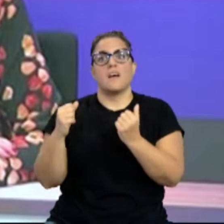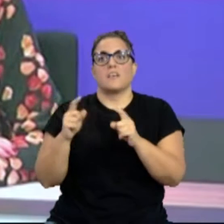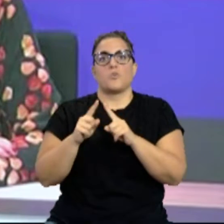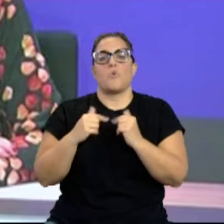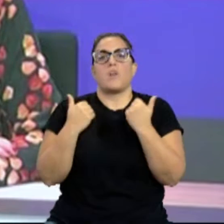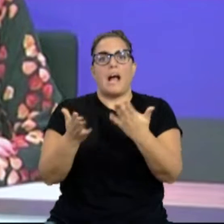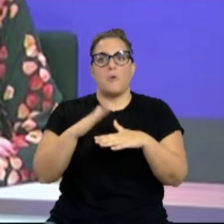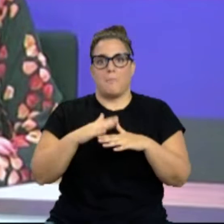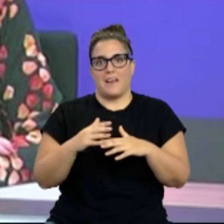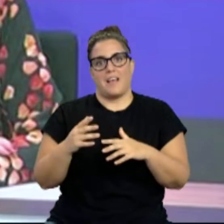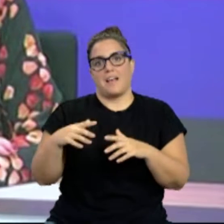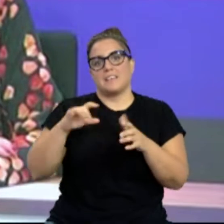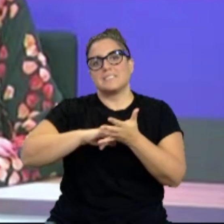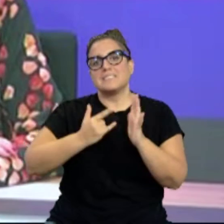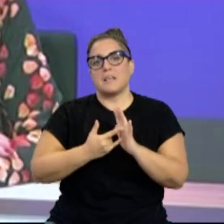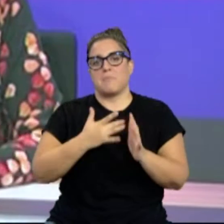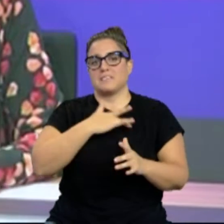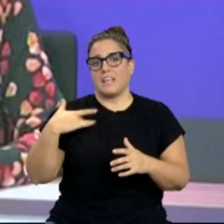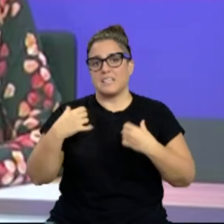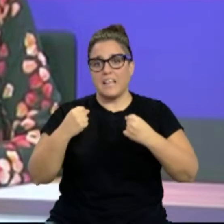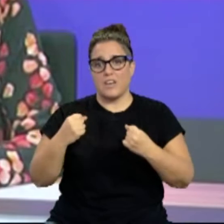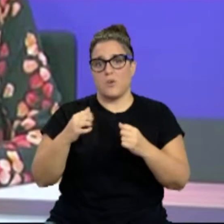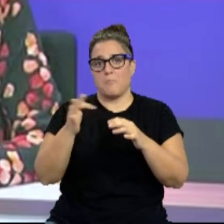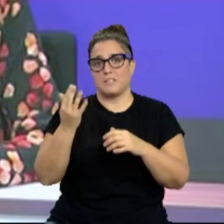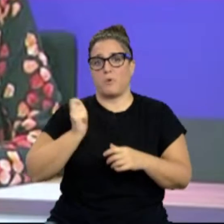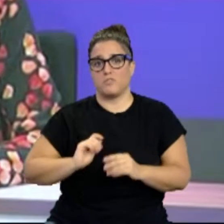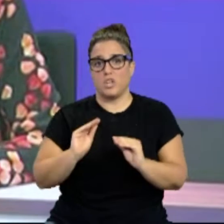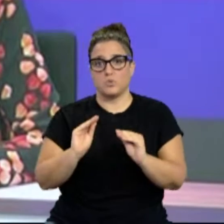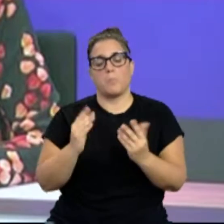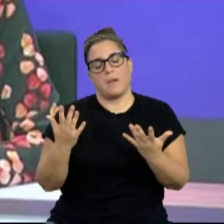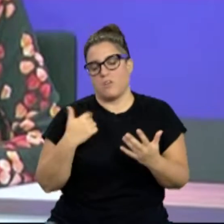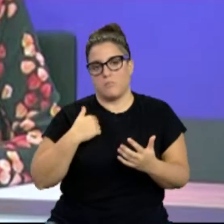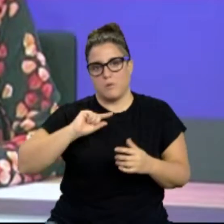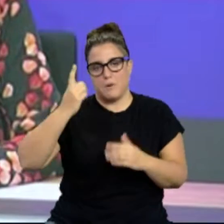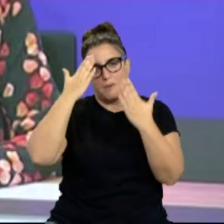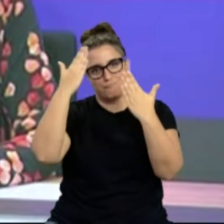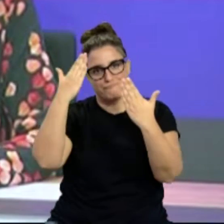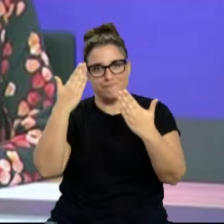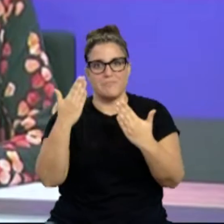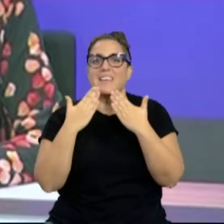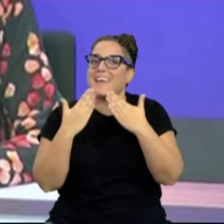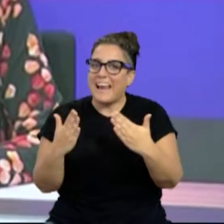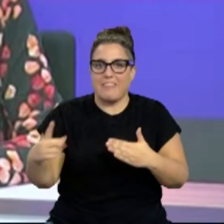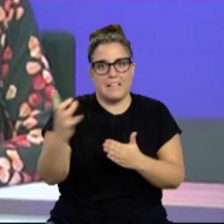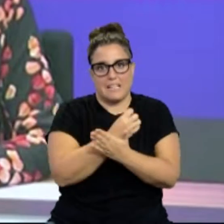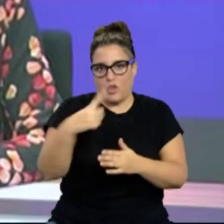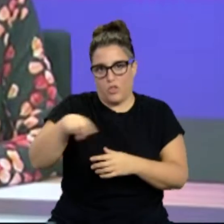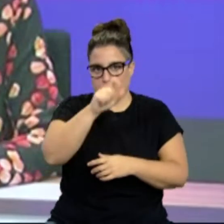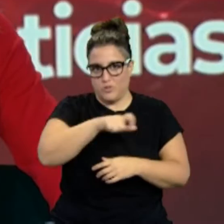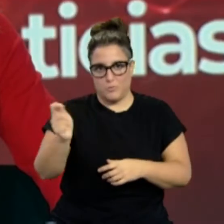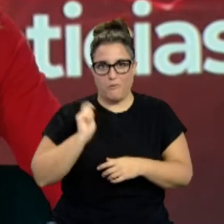sociosanitario y a sus profesionales. Pero vaya desde aquí mi agradecimiento y mi reconocimiento a todas y todas ellas.